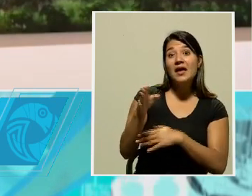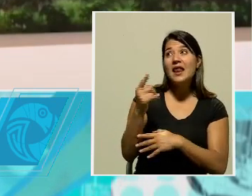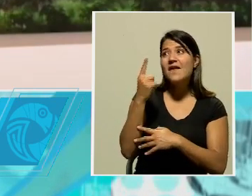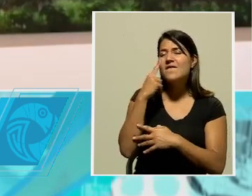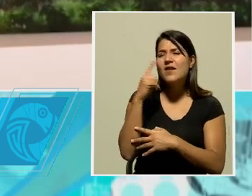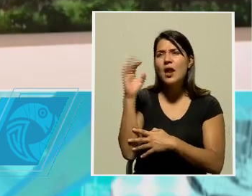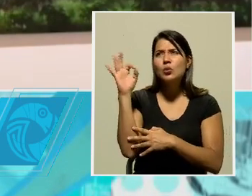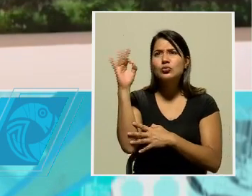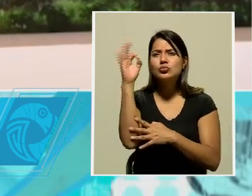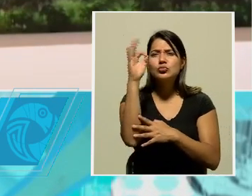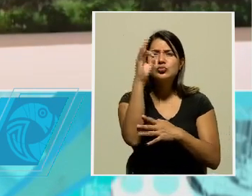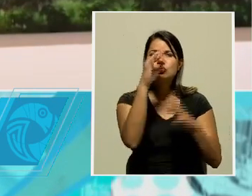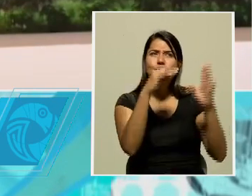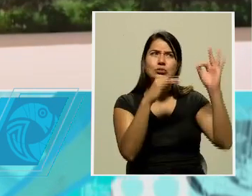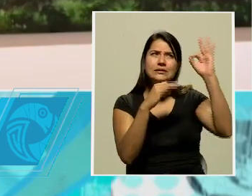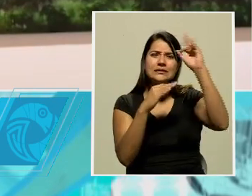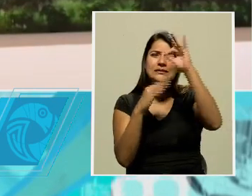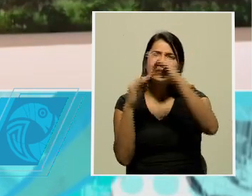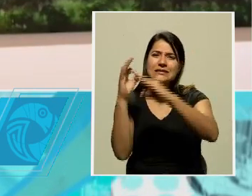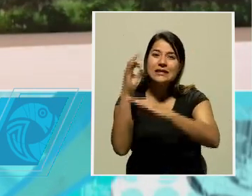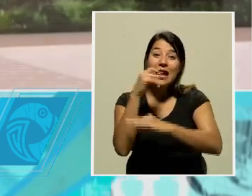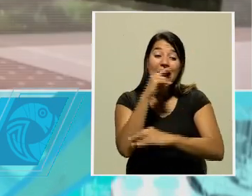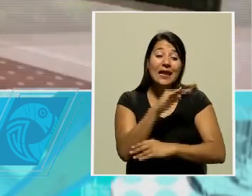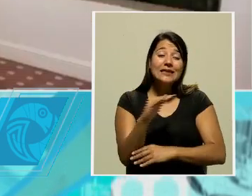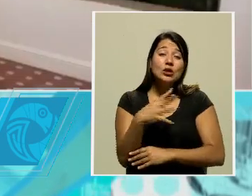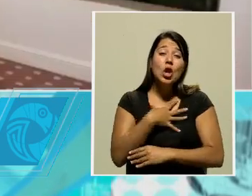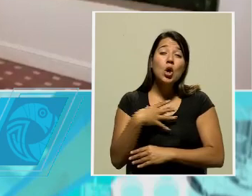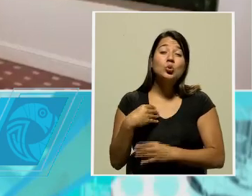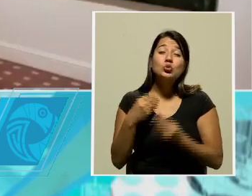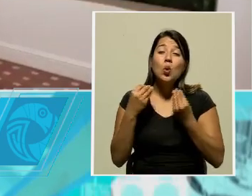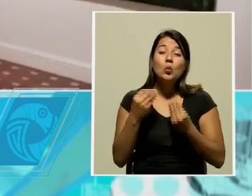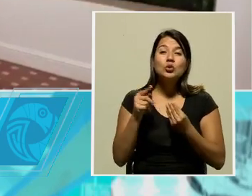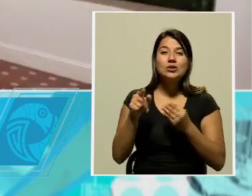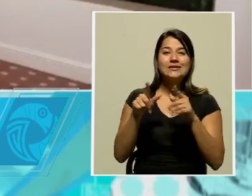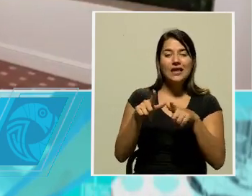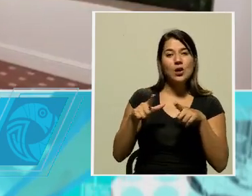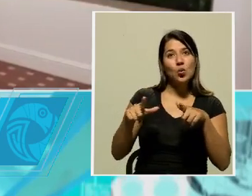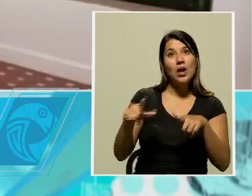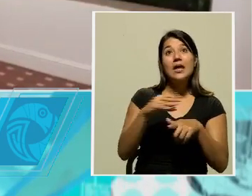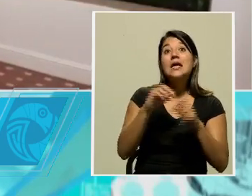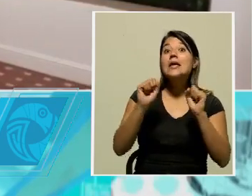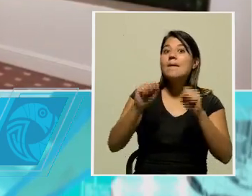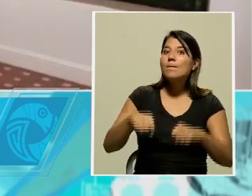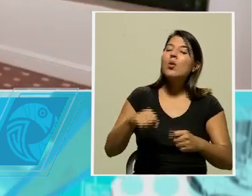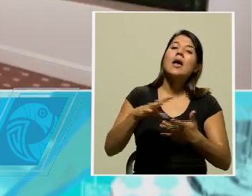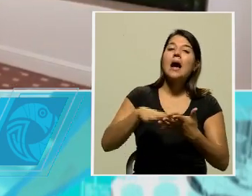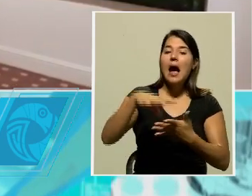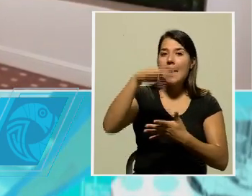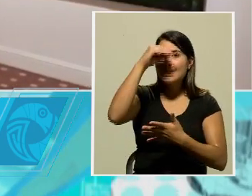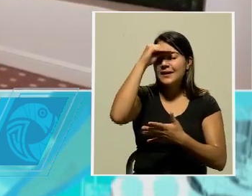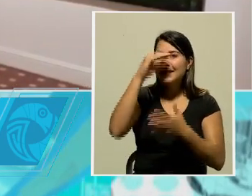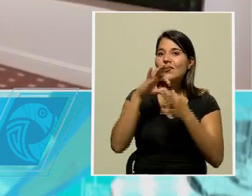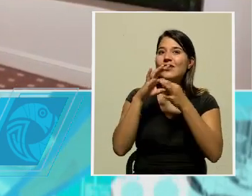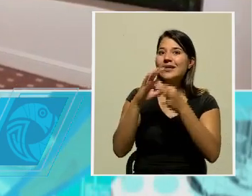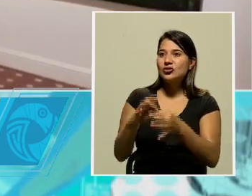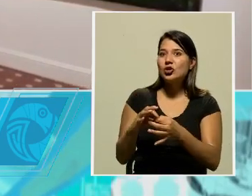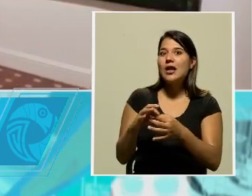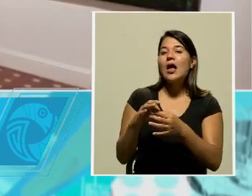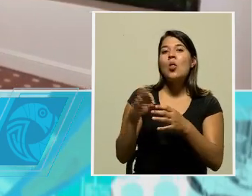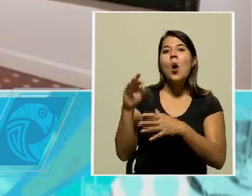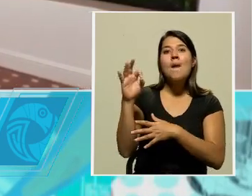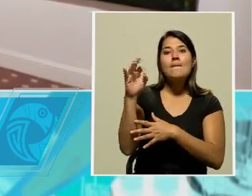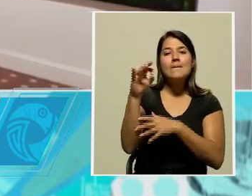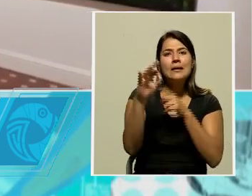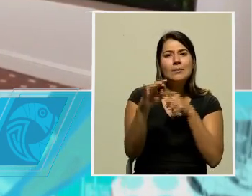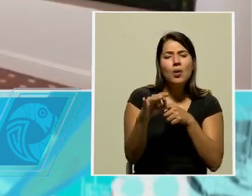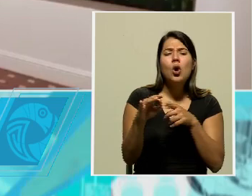mariposario, que los niños se divierten muchísimo en este lugar y van a poder aprender de estos insectos, de cómo